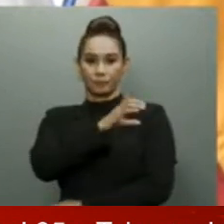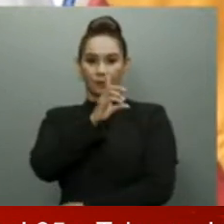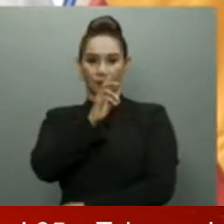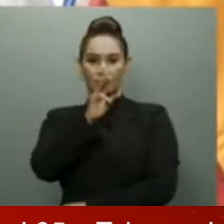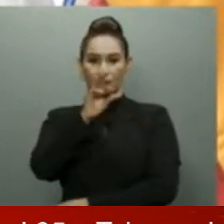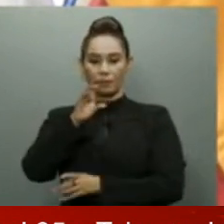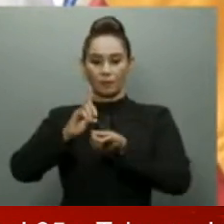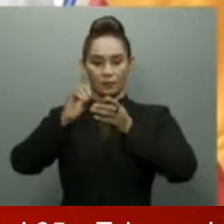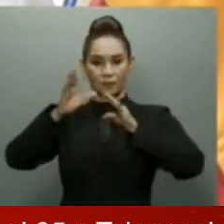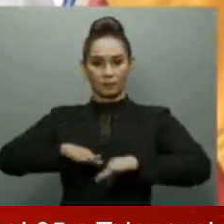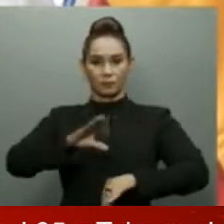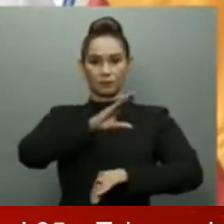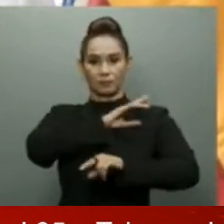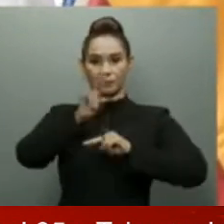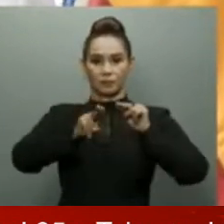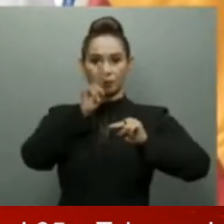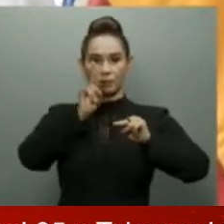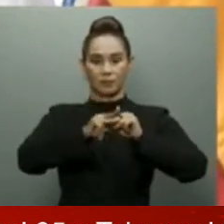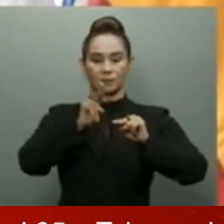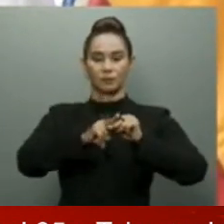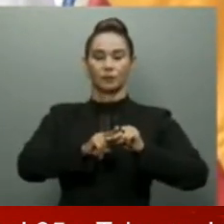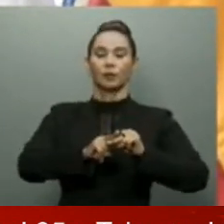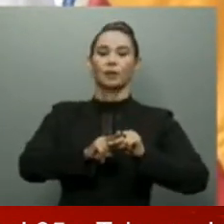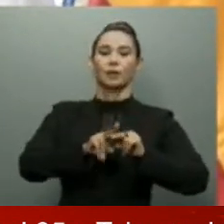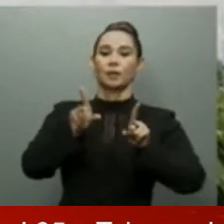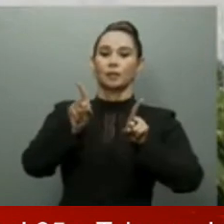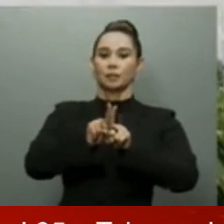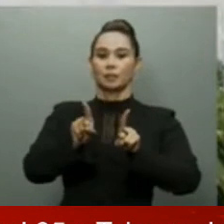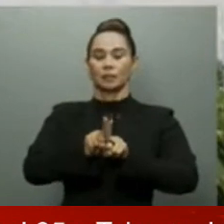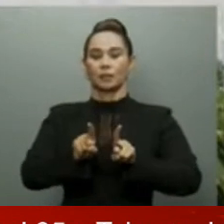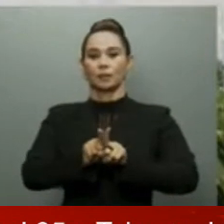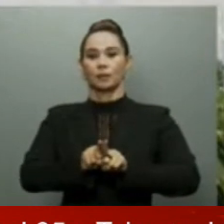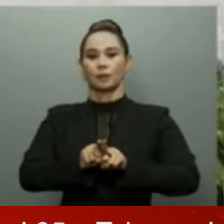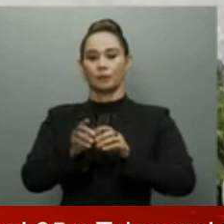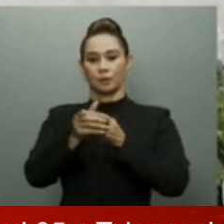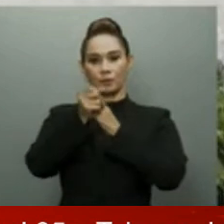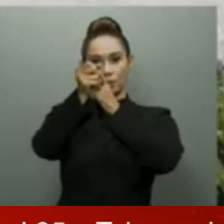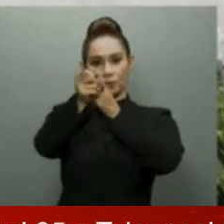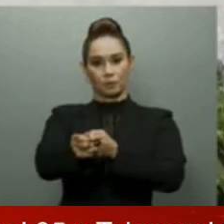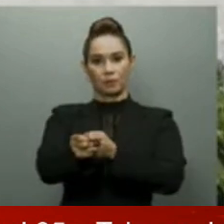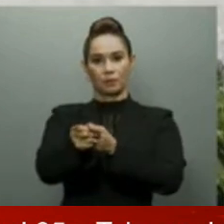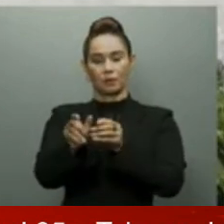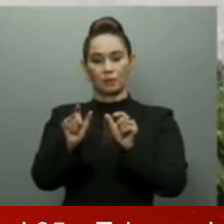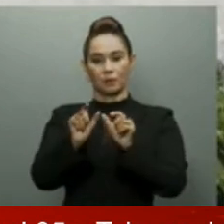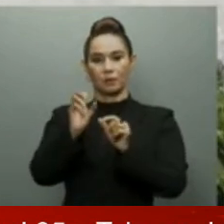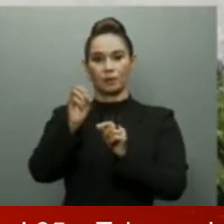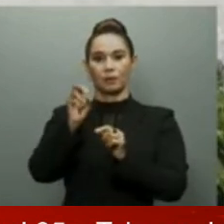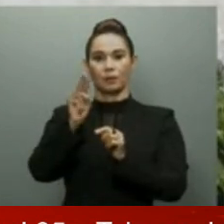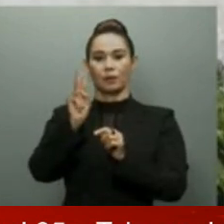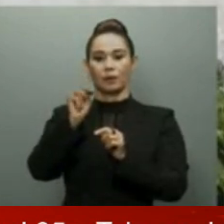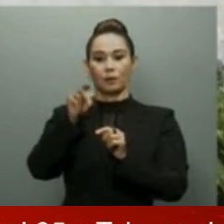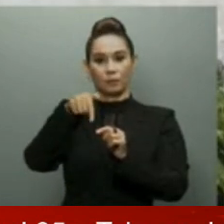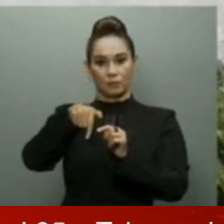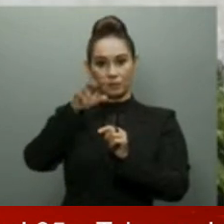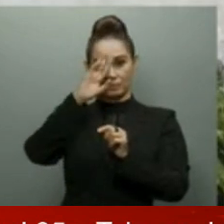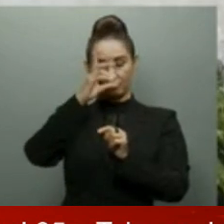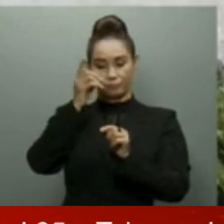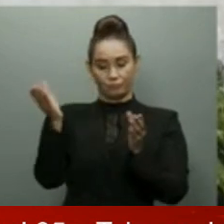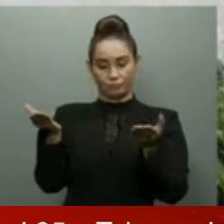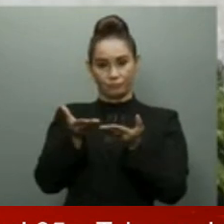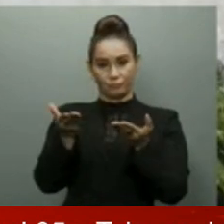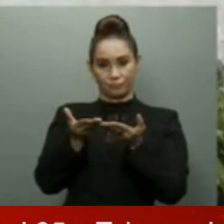Policía Nacional, señor Mauricio Ramírez, Coordinador Residente de las Naciones Unidas, el señor José Vila,